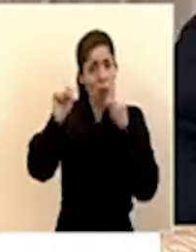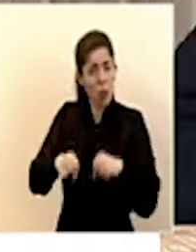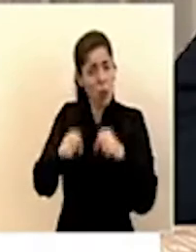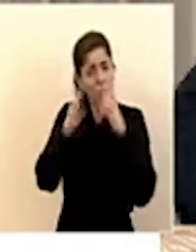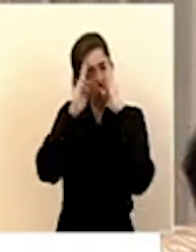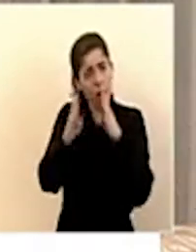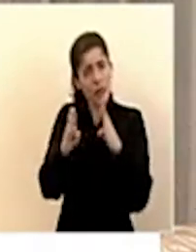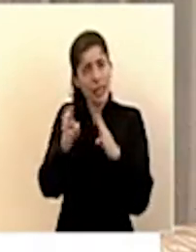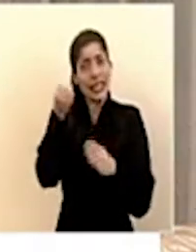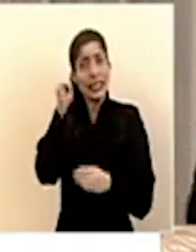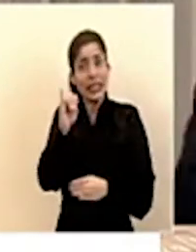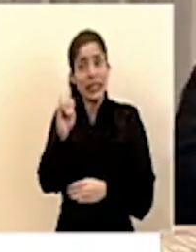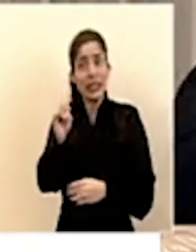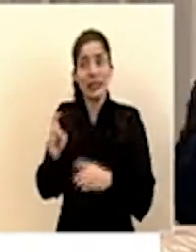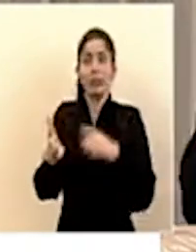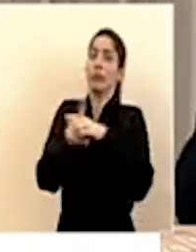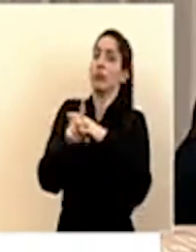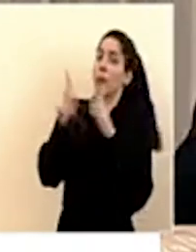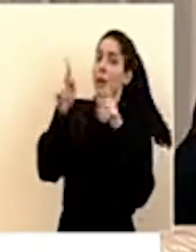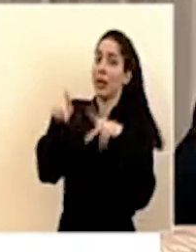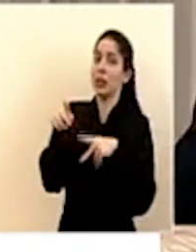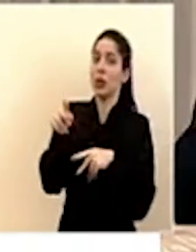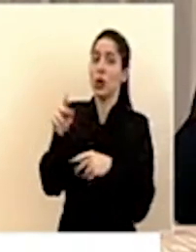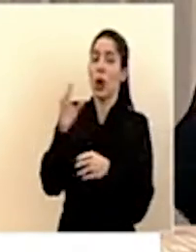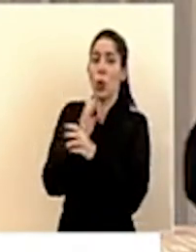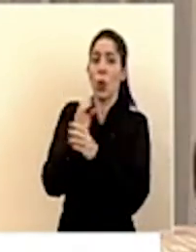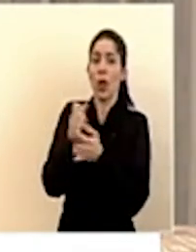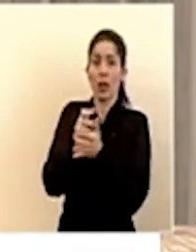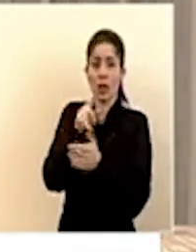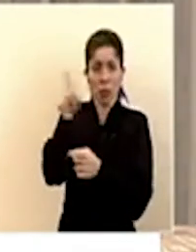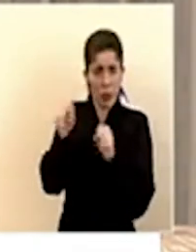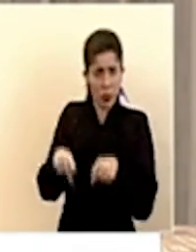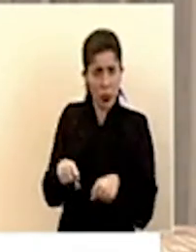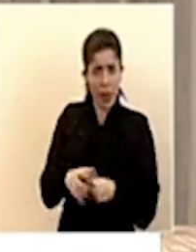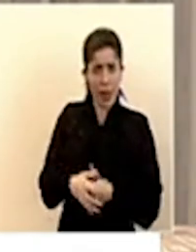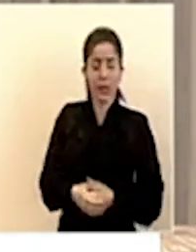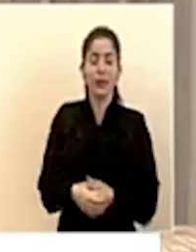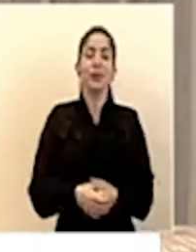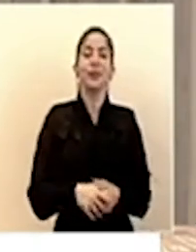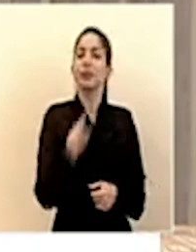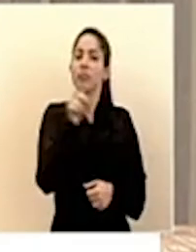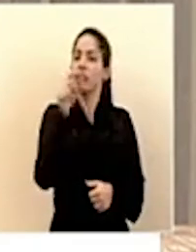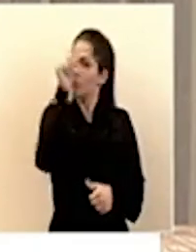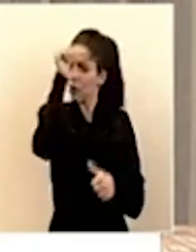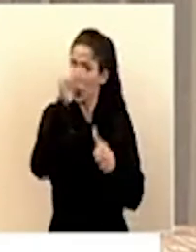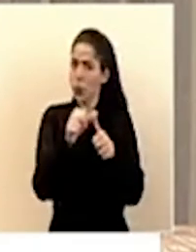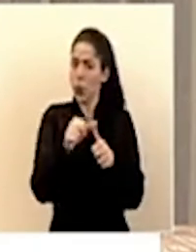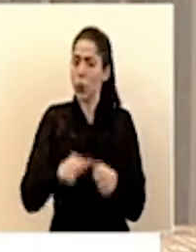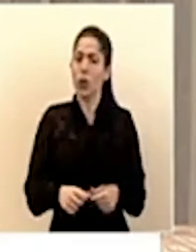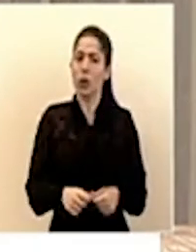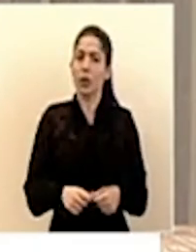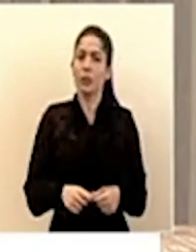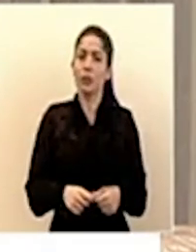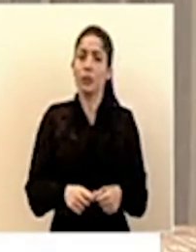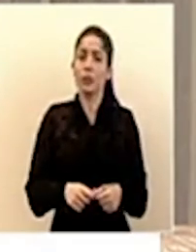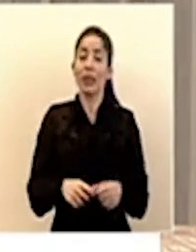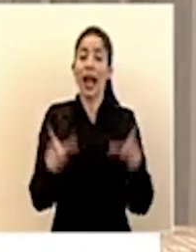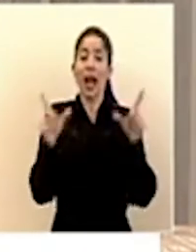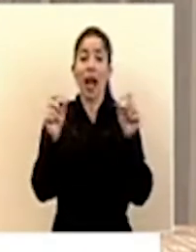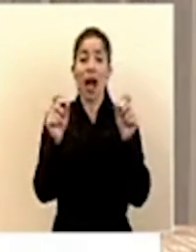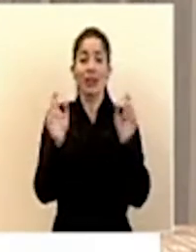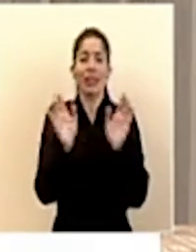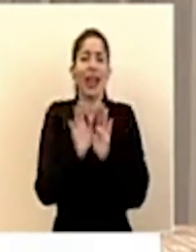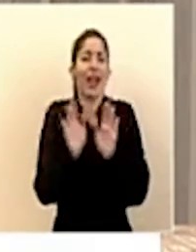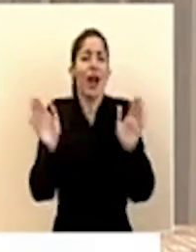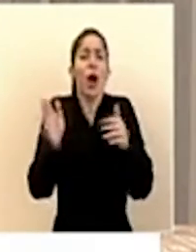de UCI si recordemos que los cánceres y en general